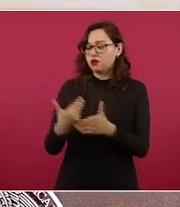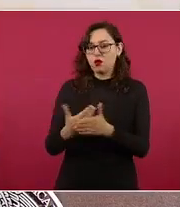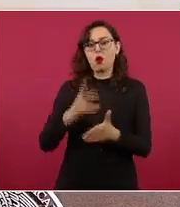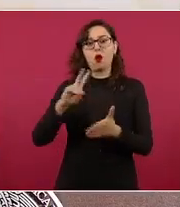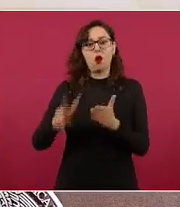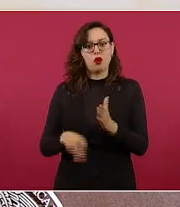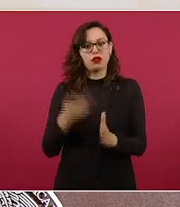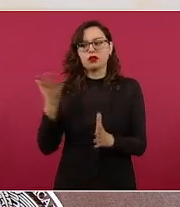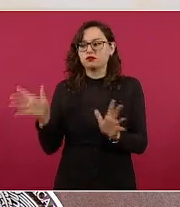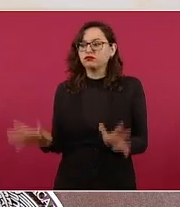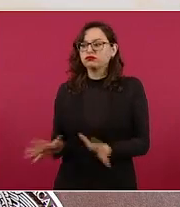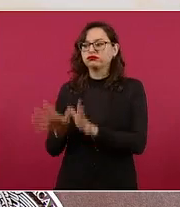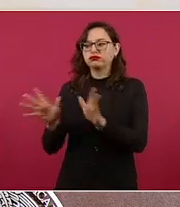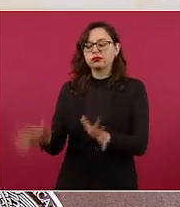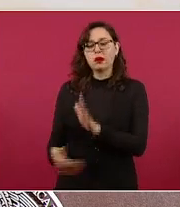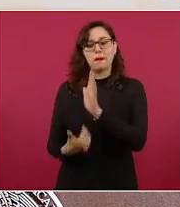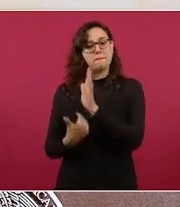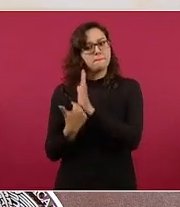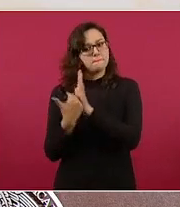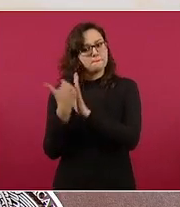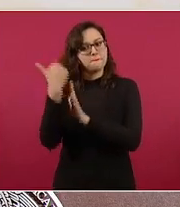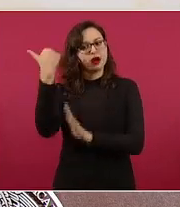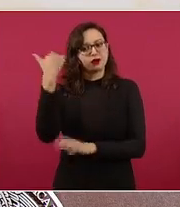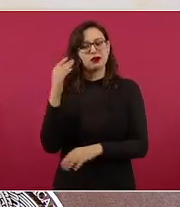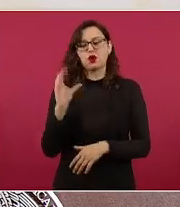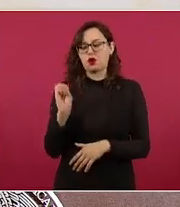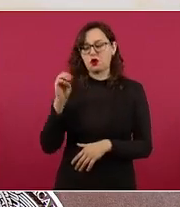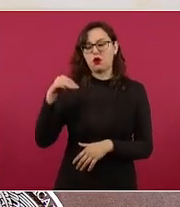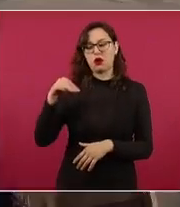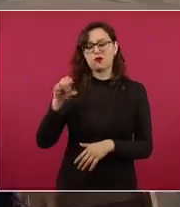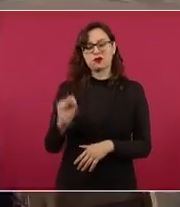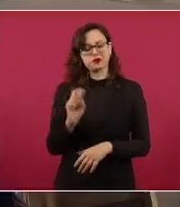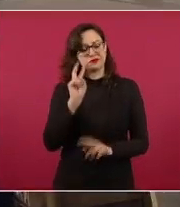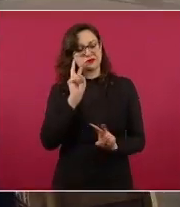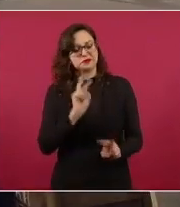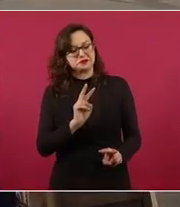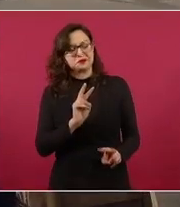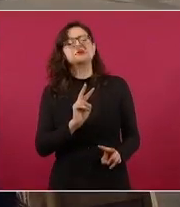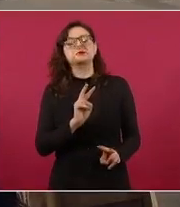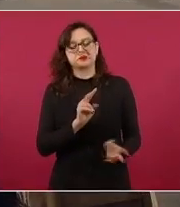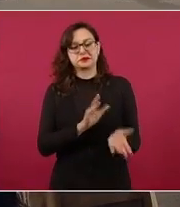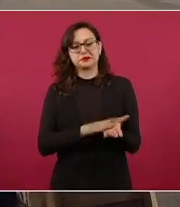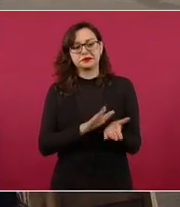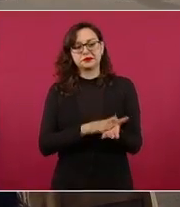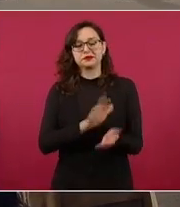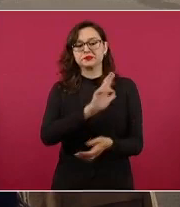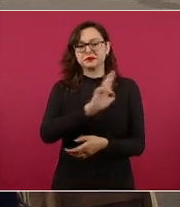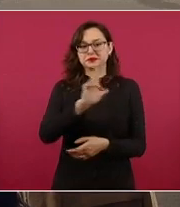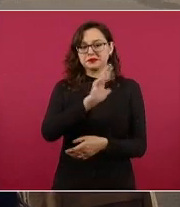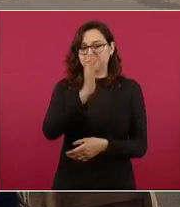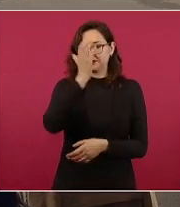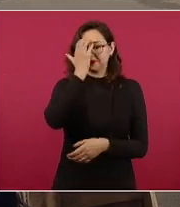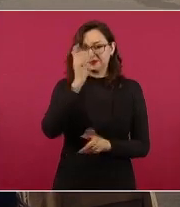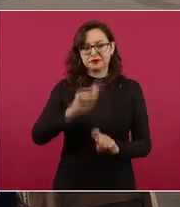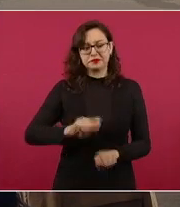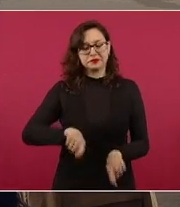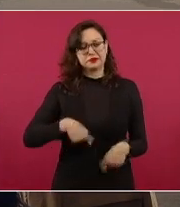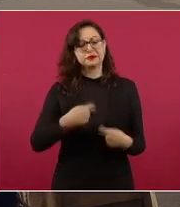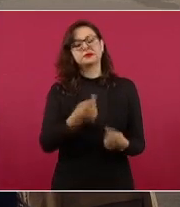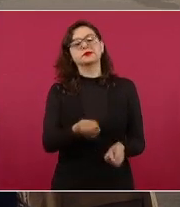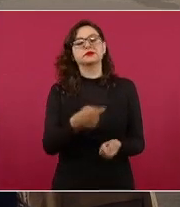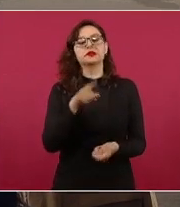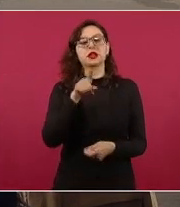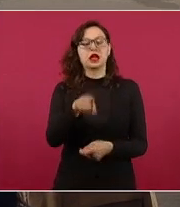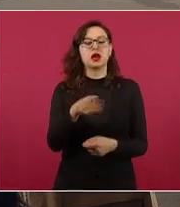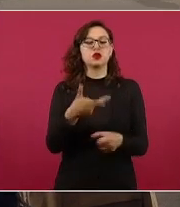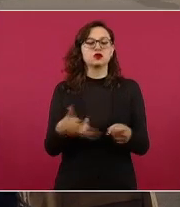procuración de sangre en todo el país. Reconocimiento público al director del Centro Nacional para la Transfusión Sanguínea, el doctor Jorge Trejo